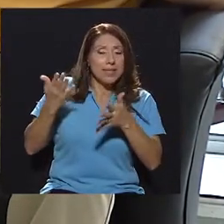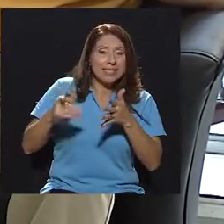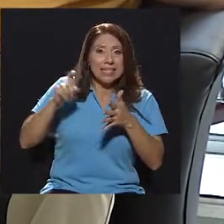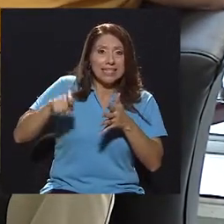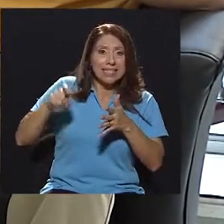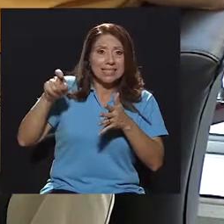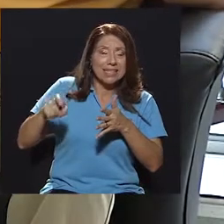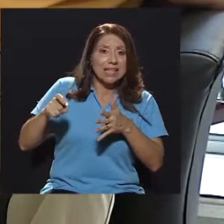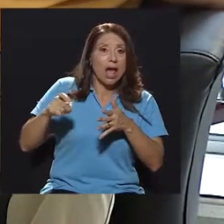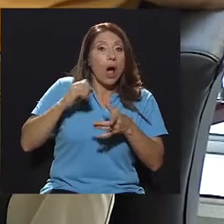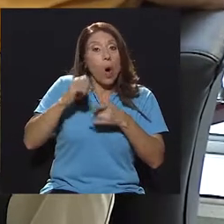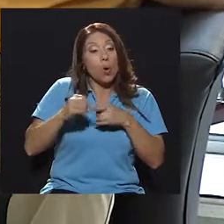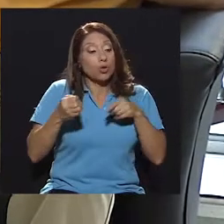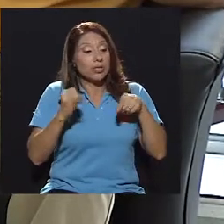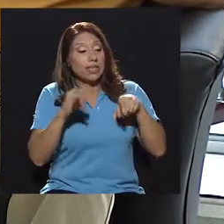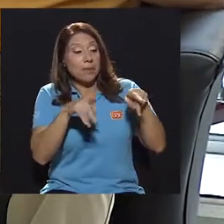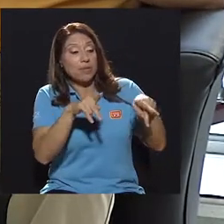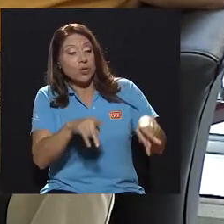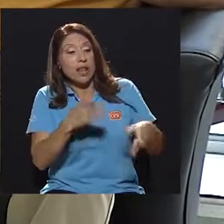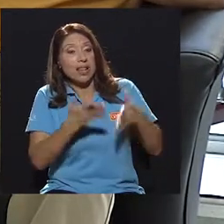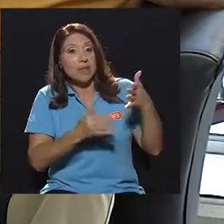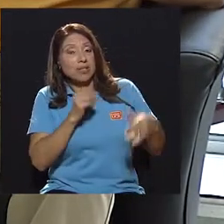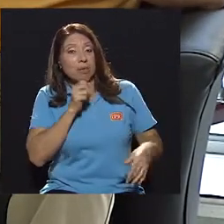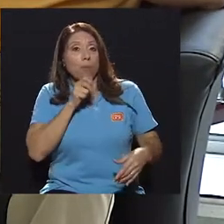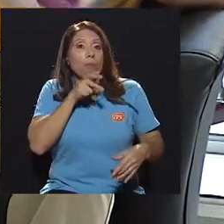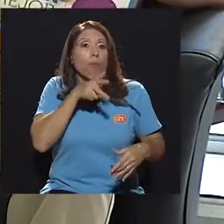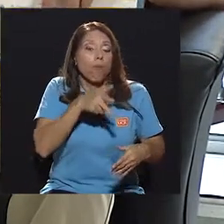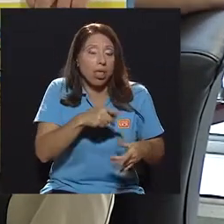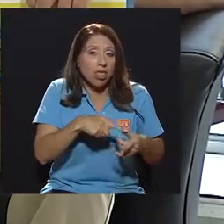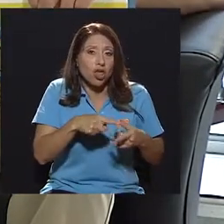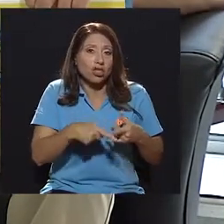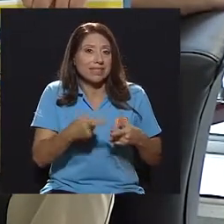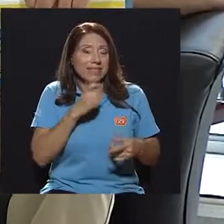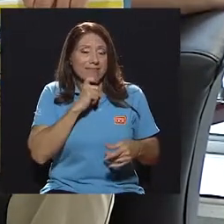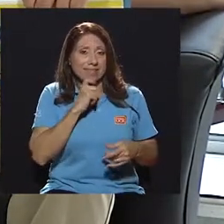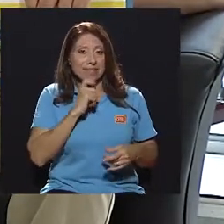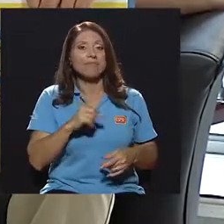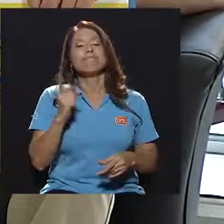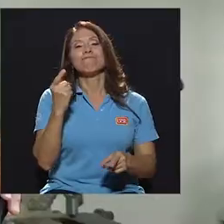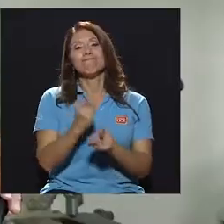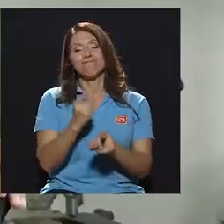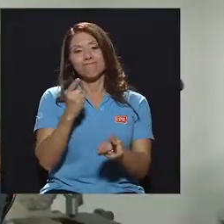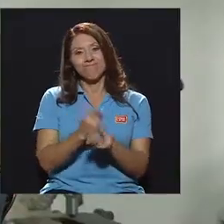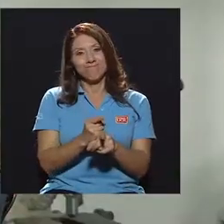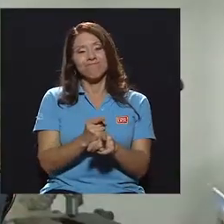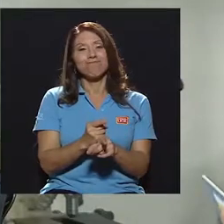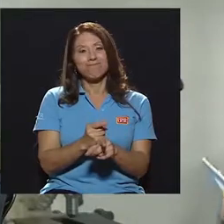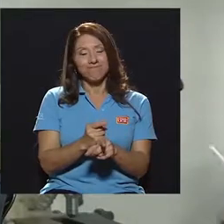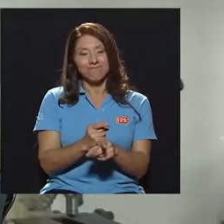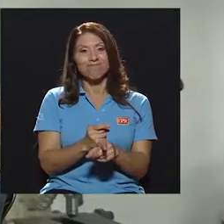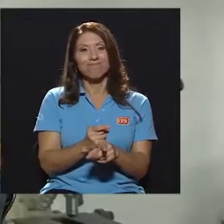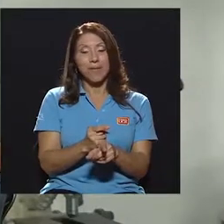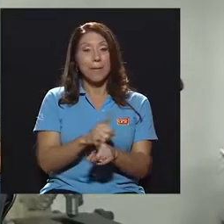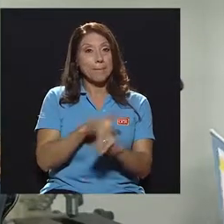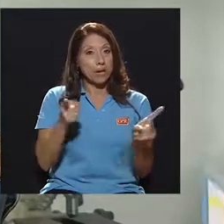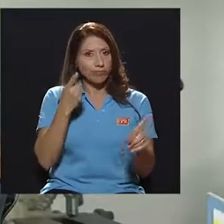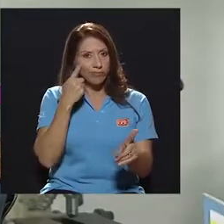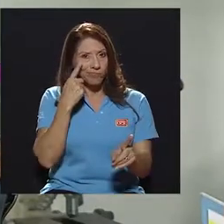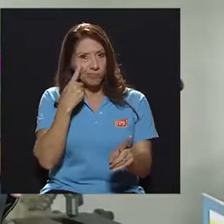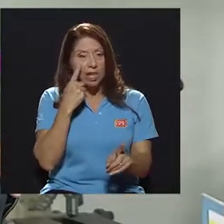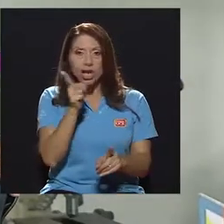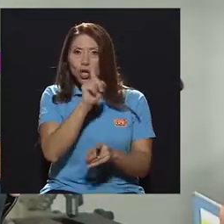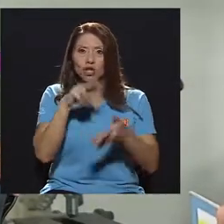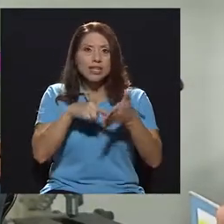algún tipo de vómito o algo por el estilo, pues eso lo hacía sumamente difícil. Correcto. Pero ojo, tenemos